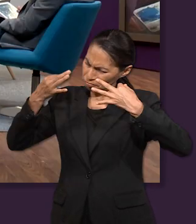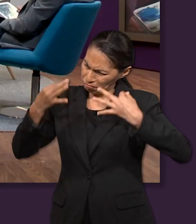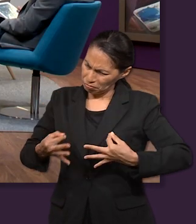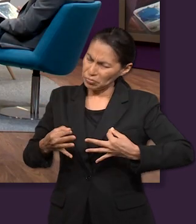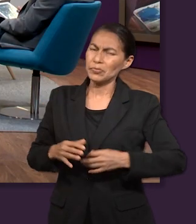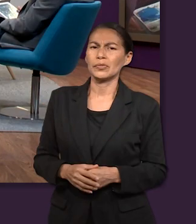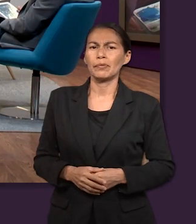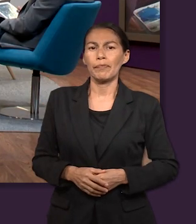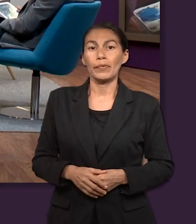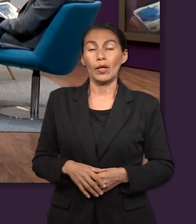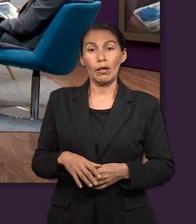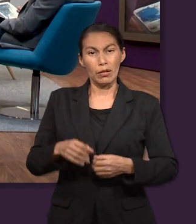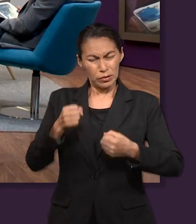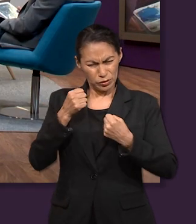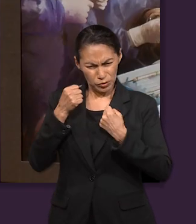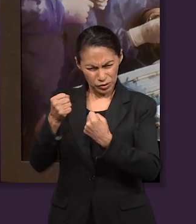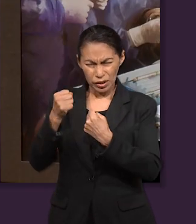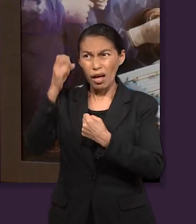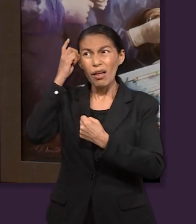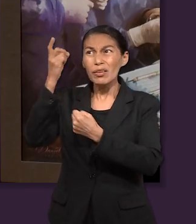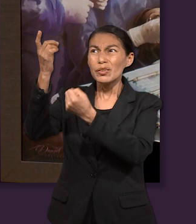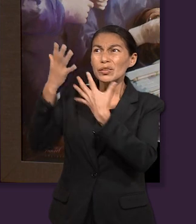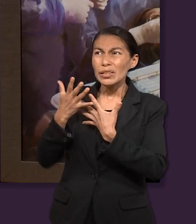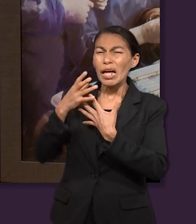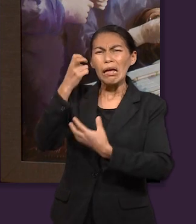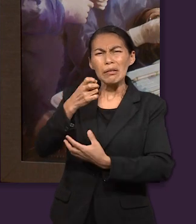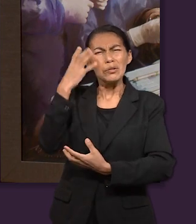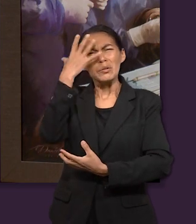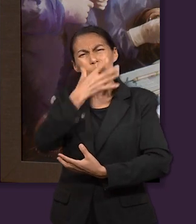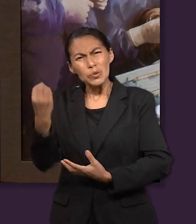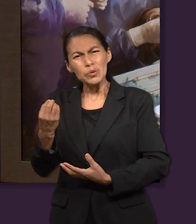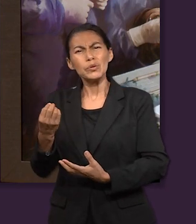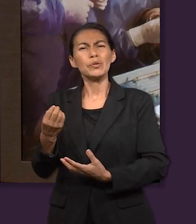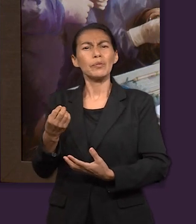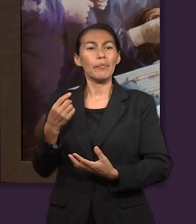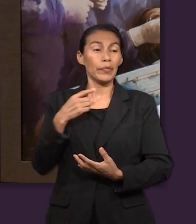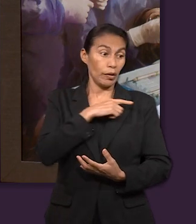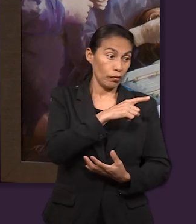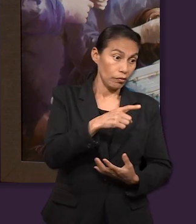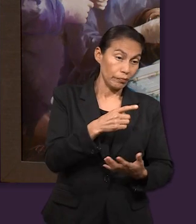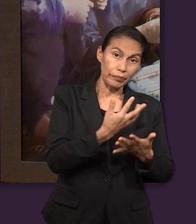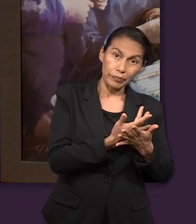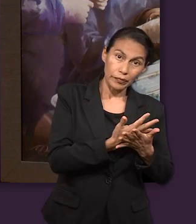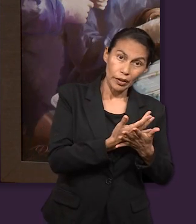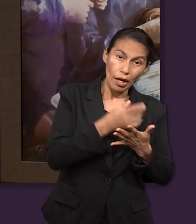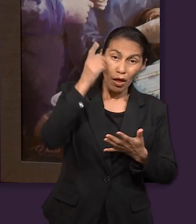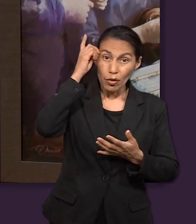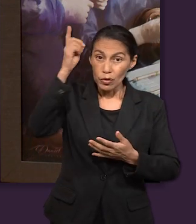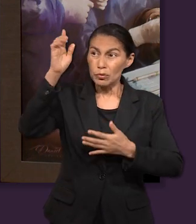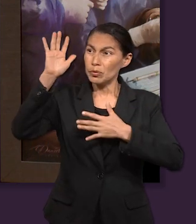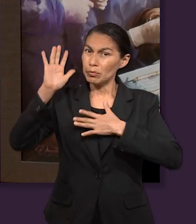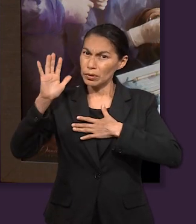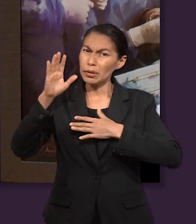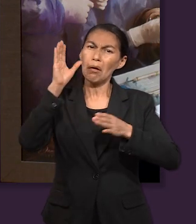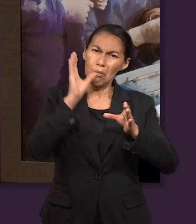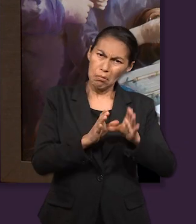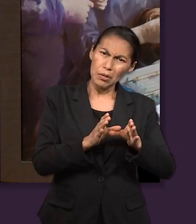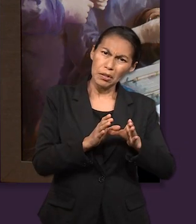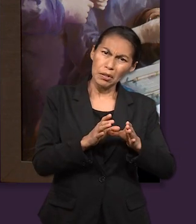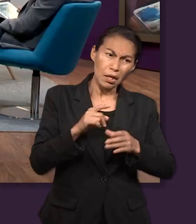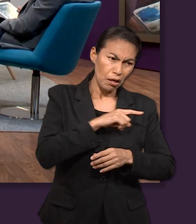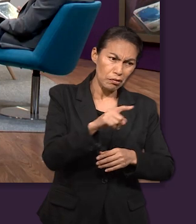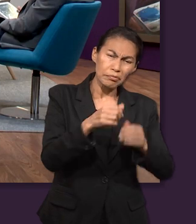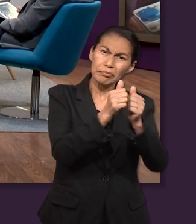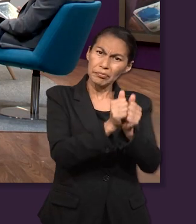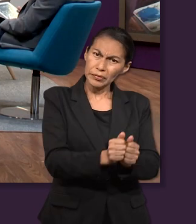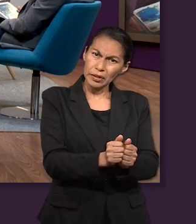mejorar. La certeza es básica en la vida del ser humano. Ellos tenían la esperanza que la promesa de Dios se iba a